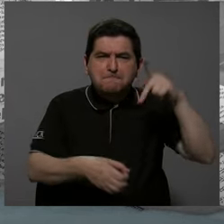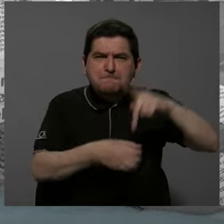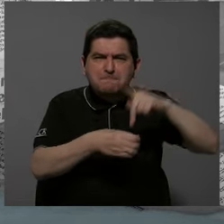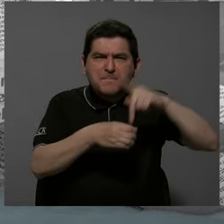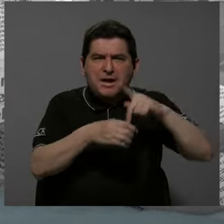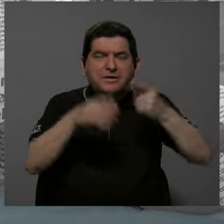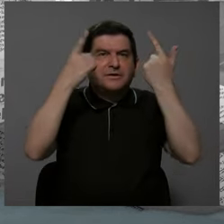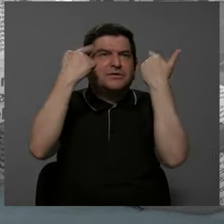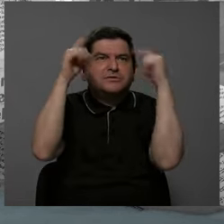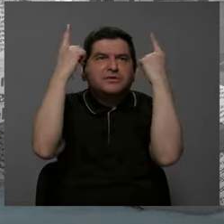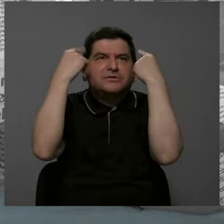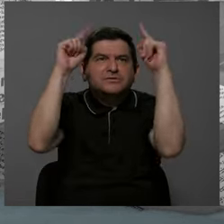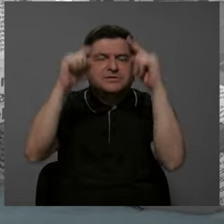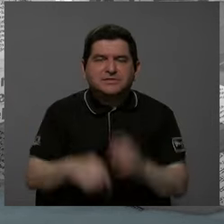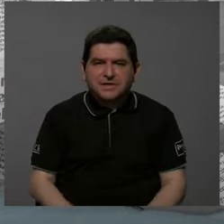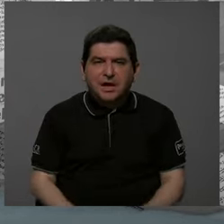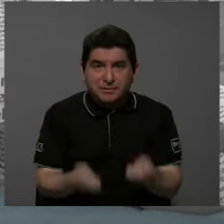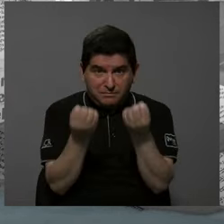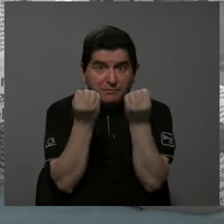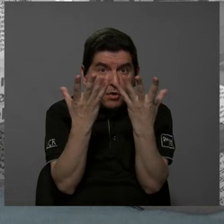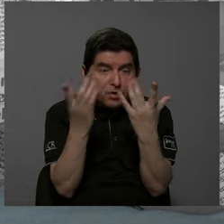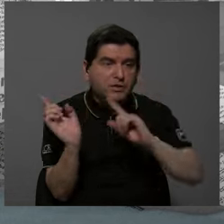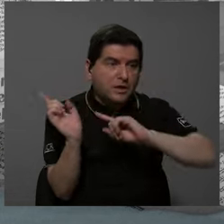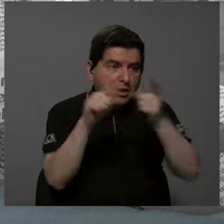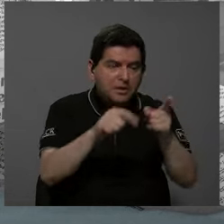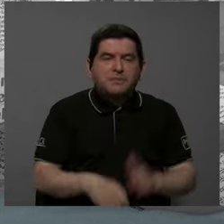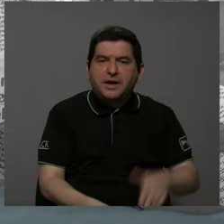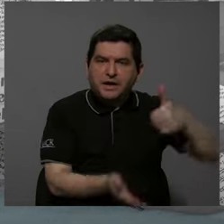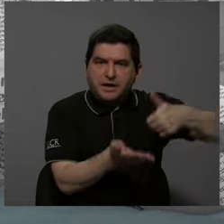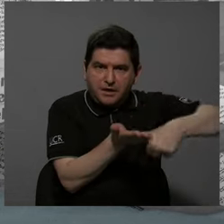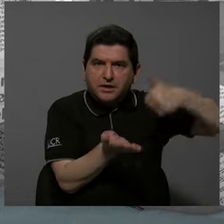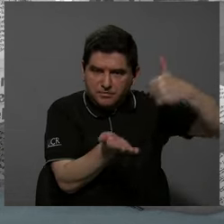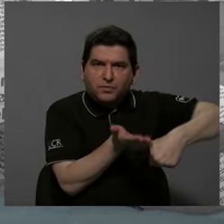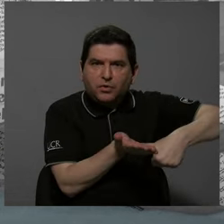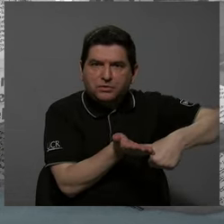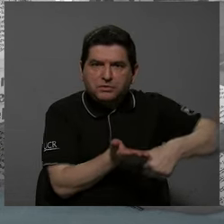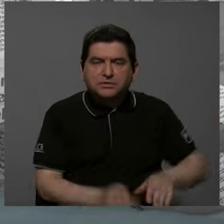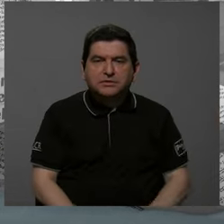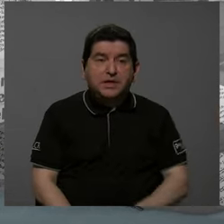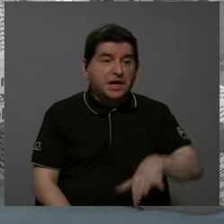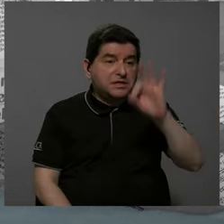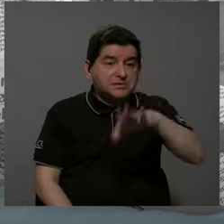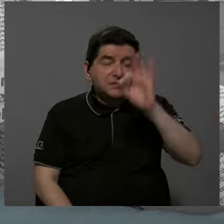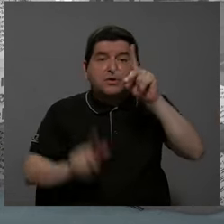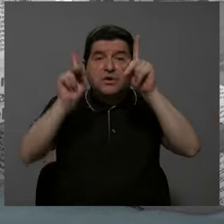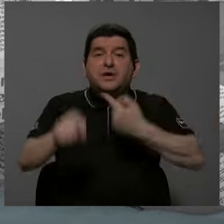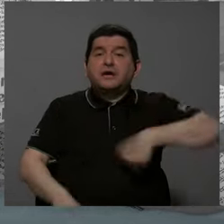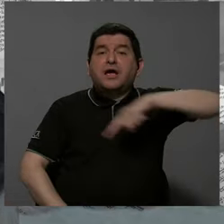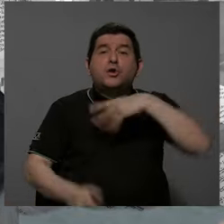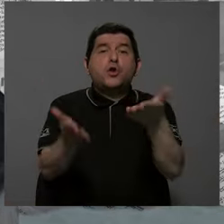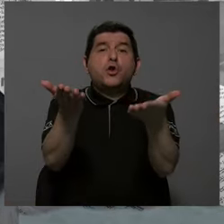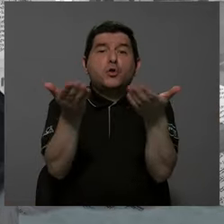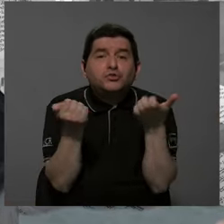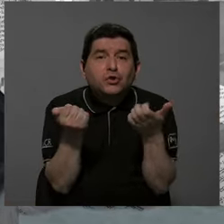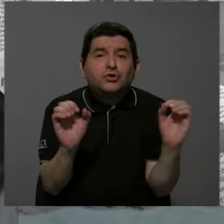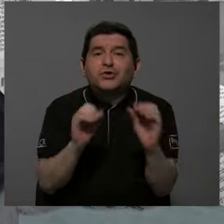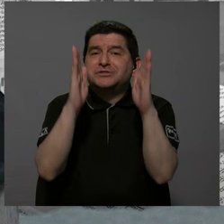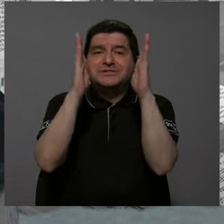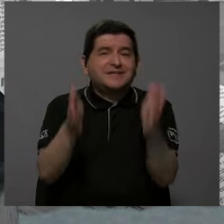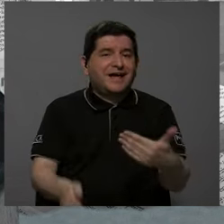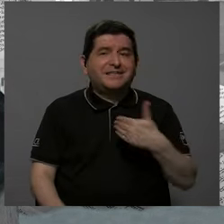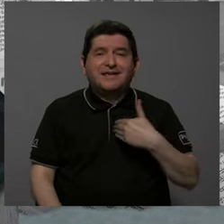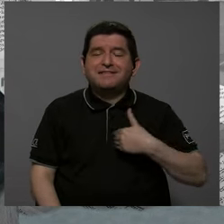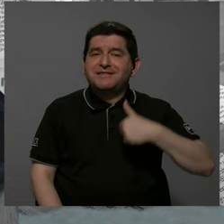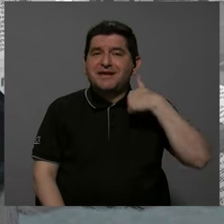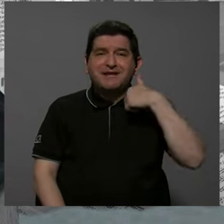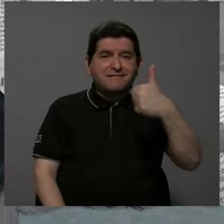efectiva, nutrida, acude a las urnas electorales, vamos a elegir a las personas que nosotros queramos. Aquí nadie tiene ganado